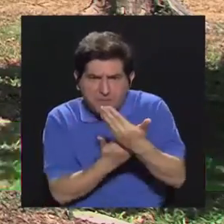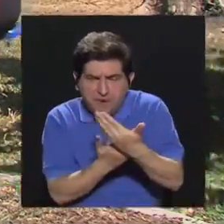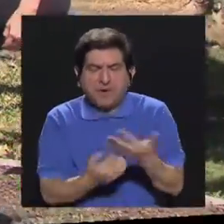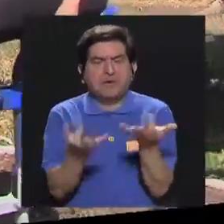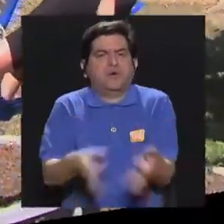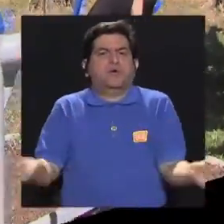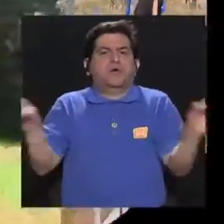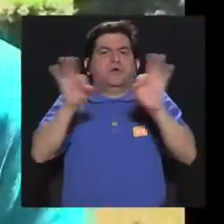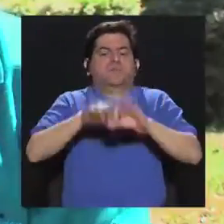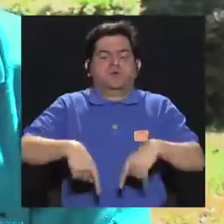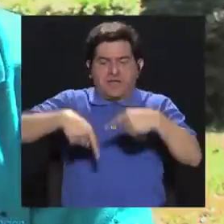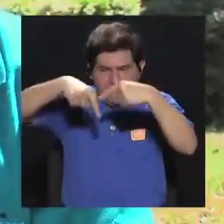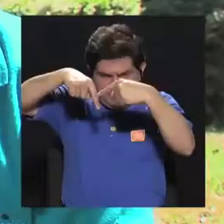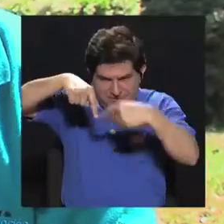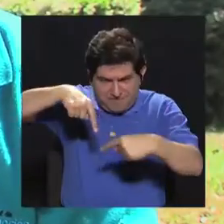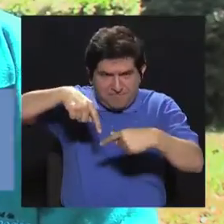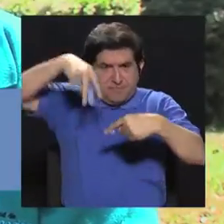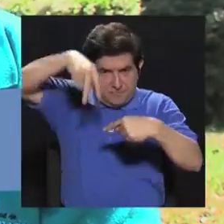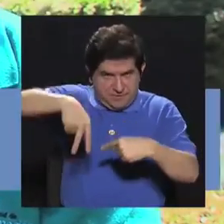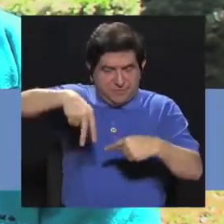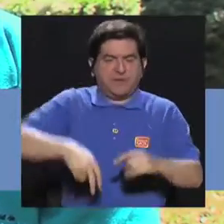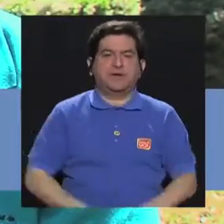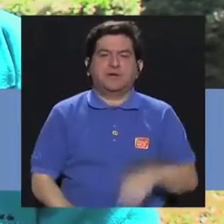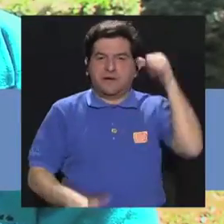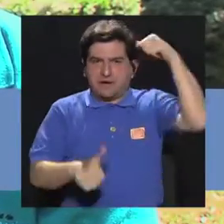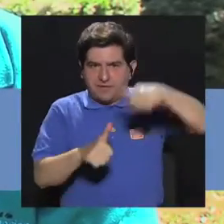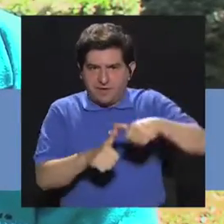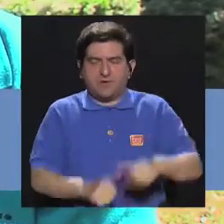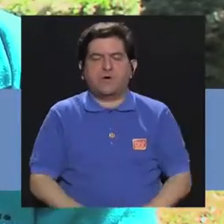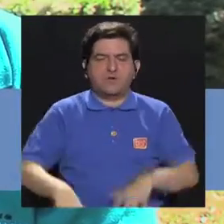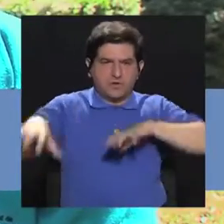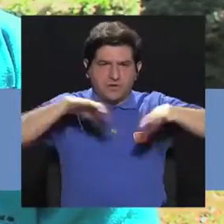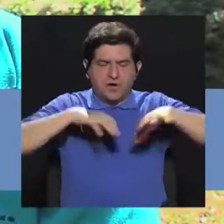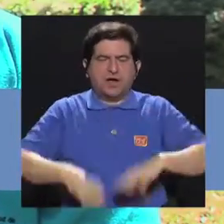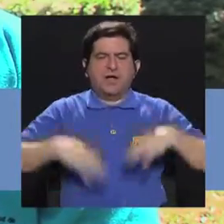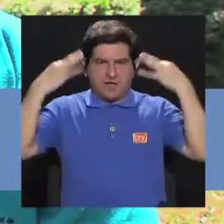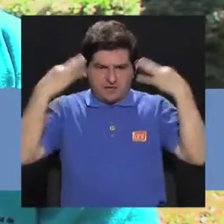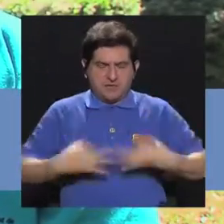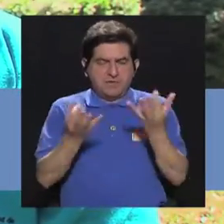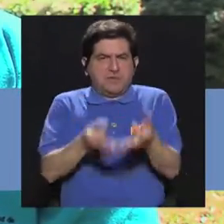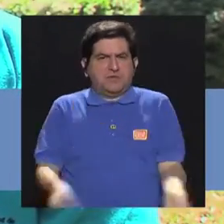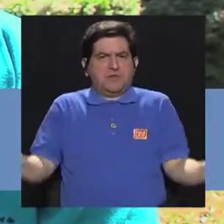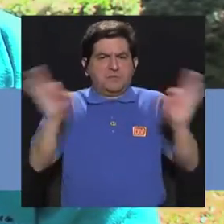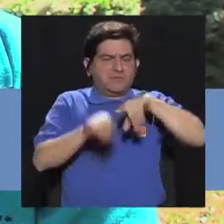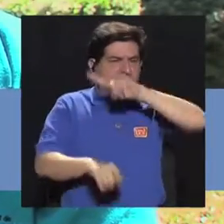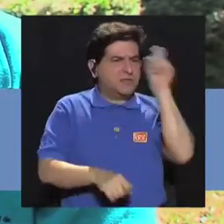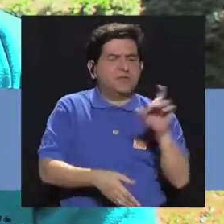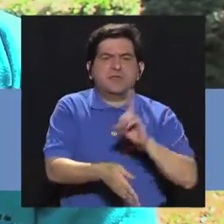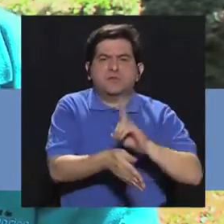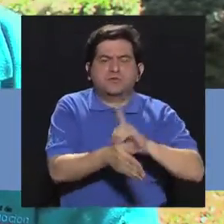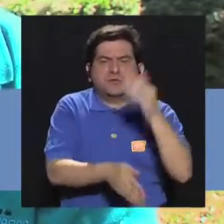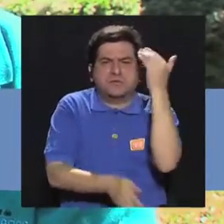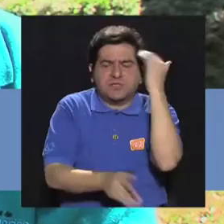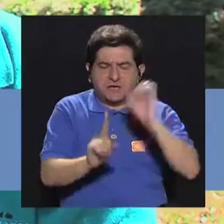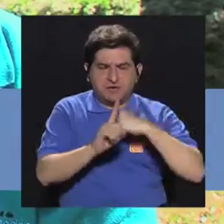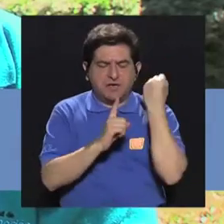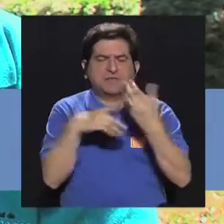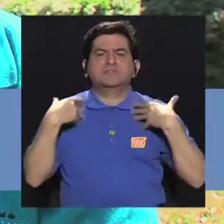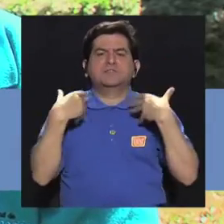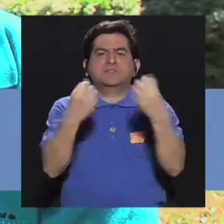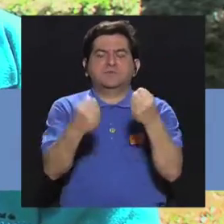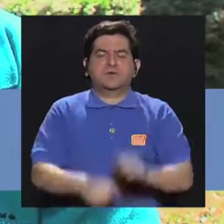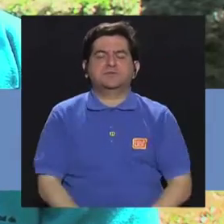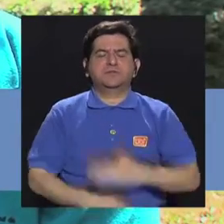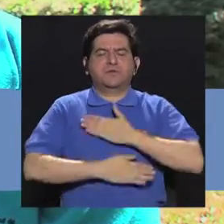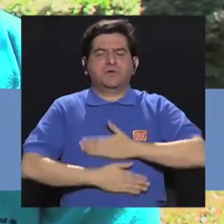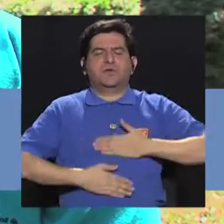esté bien recta. Recuerden que cuando empezamos a hacer actividad física es importante consultar a un médico para saber nuestra condición de salud. Disfruten hacer